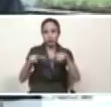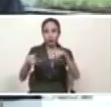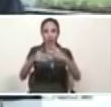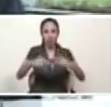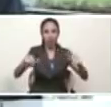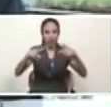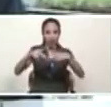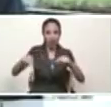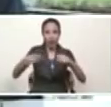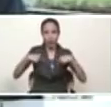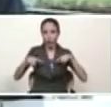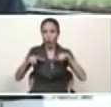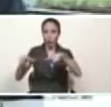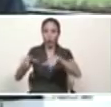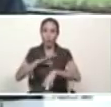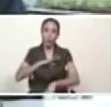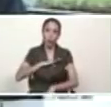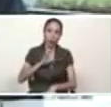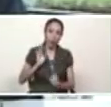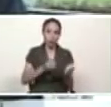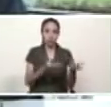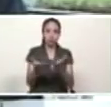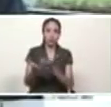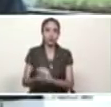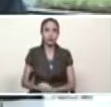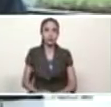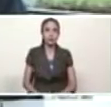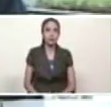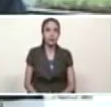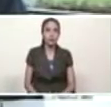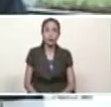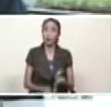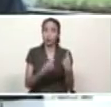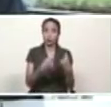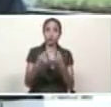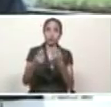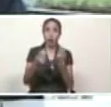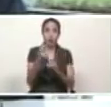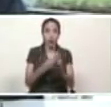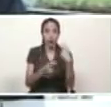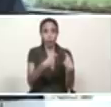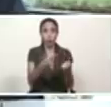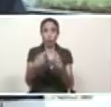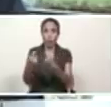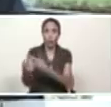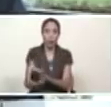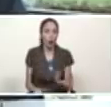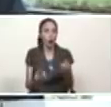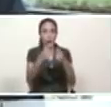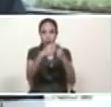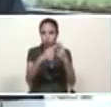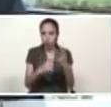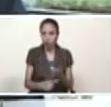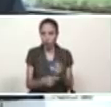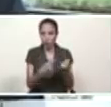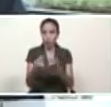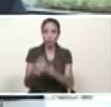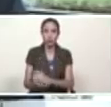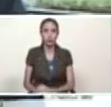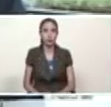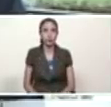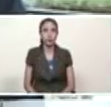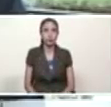para el que la trabaja con su título con su financiamiento con sus insumos quiero entonces que el